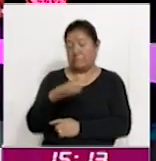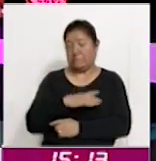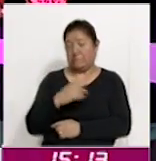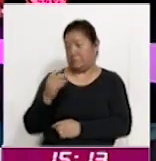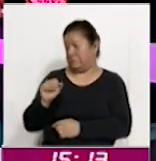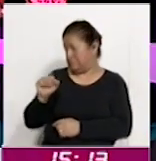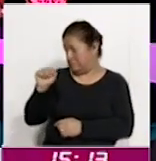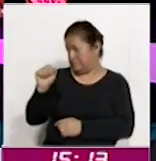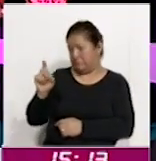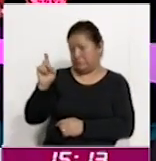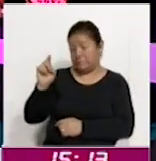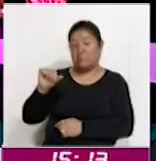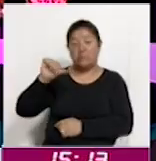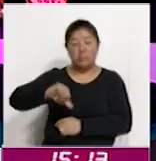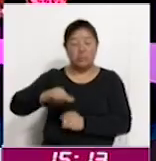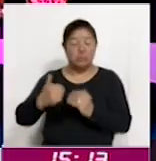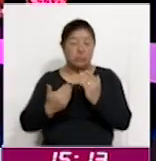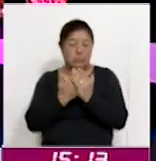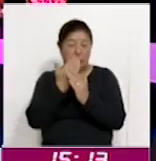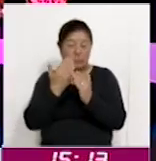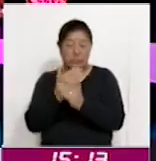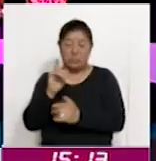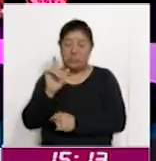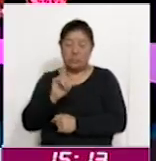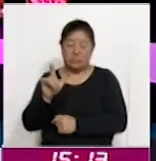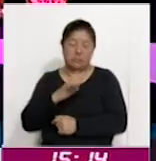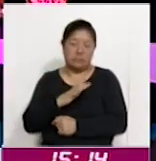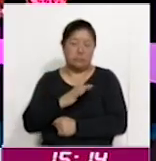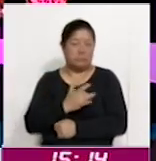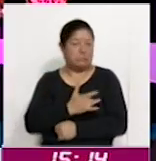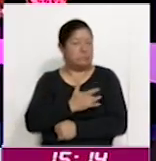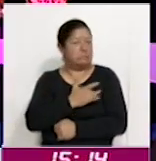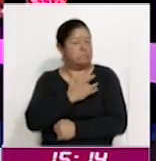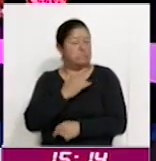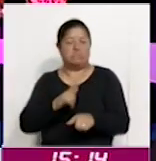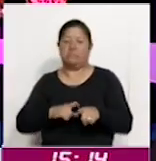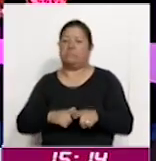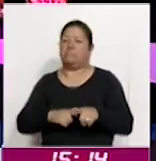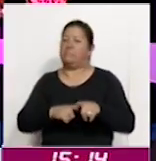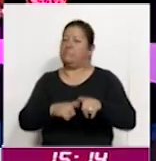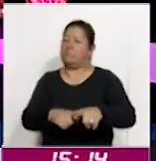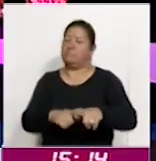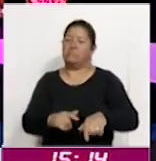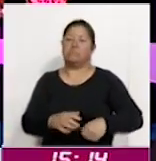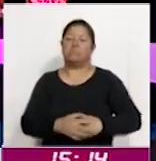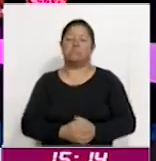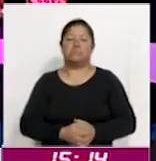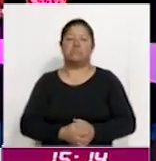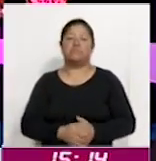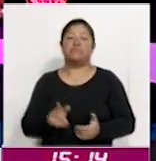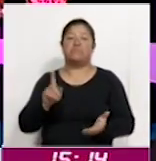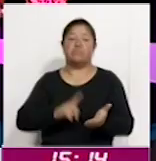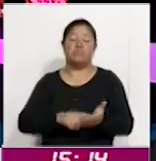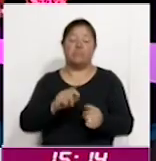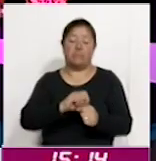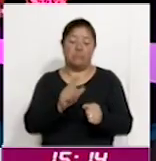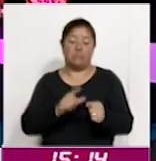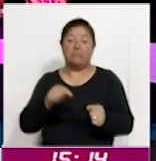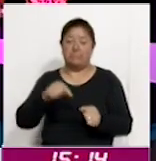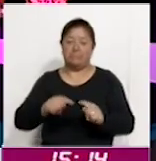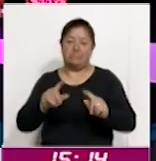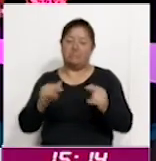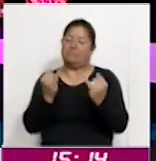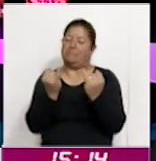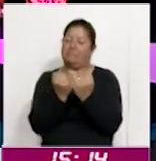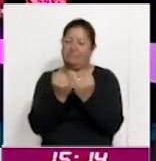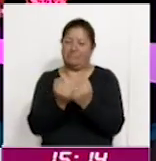incluso las primeras horas de este lunes el descenso de la temperatura prevaleció en gran parte del territorio nacional. Y aquí en Tlaxcala, ni se